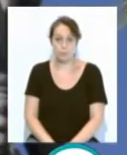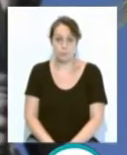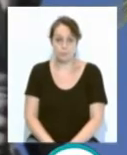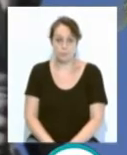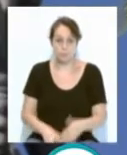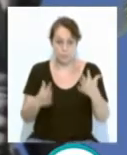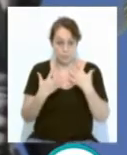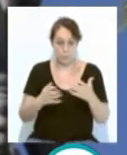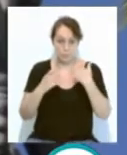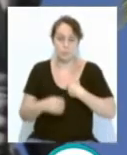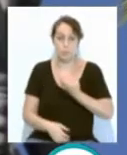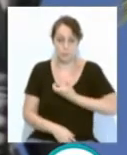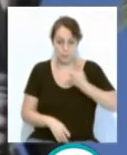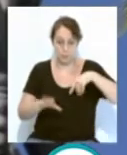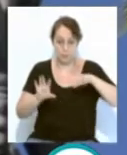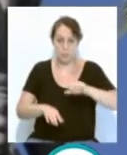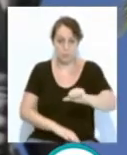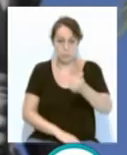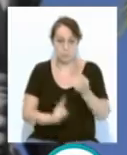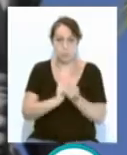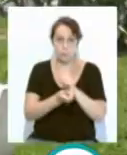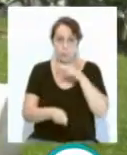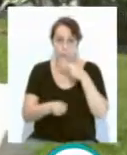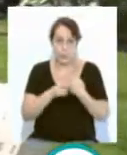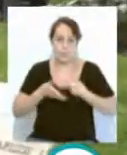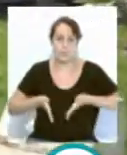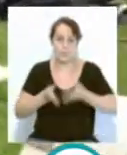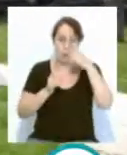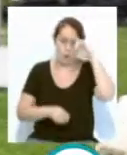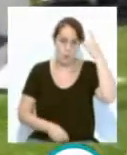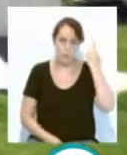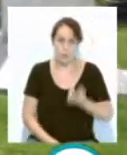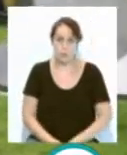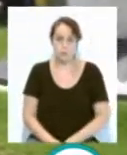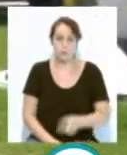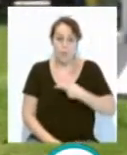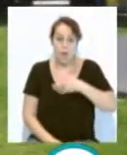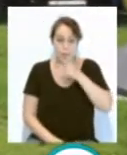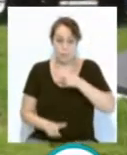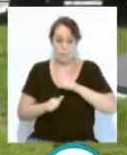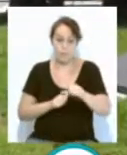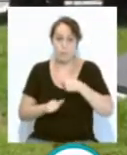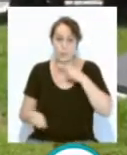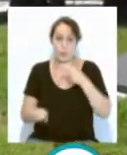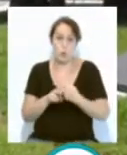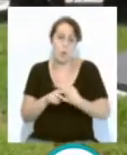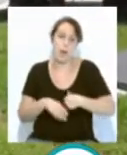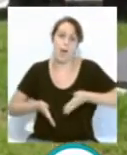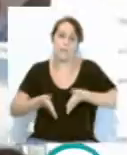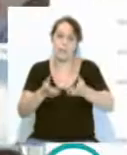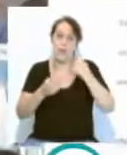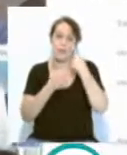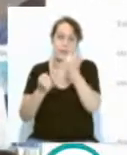El Pleno del Ayuntamiento de Cádiz ha aprobado el cambio de nombre de la avenida Juan Carlos I. A partir de ahora será la avenida de la Sanidad